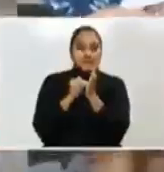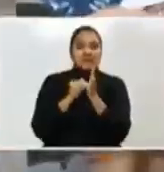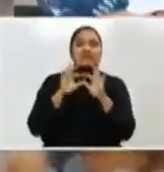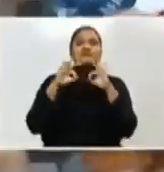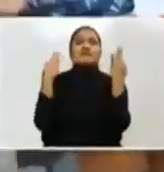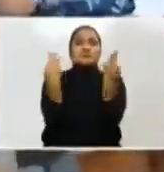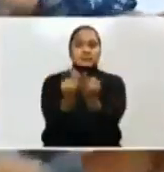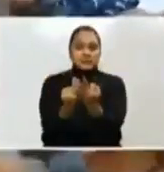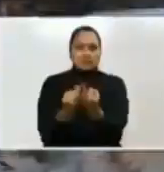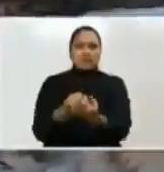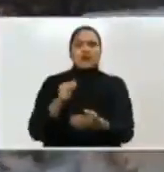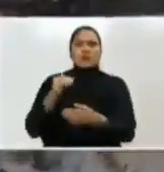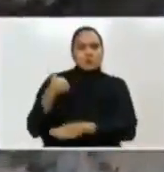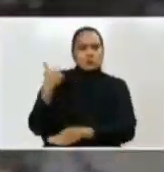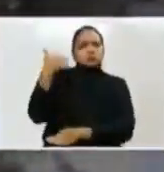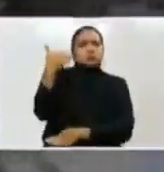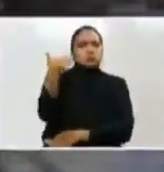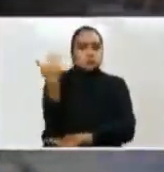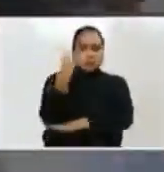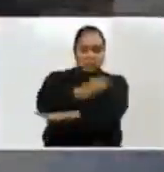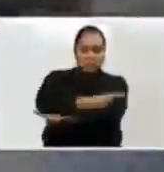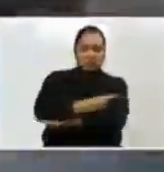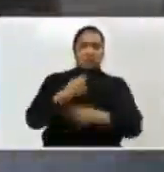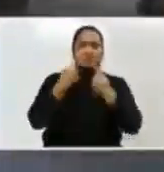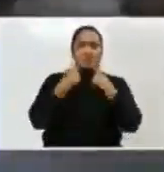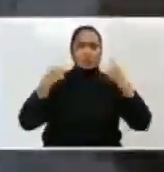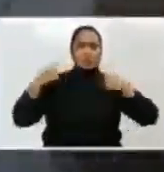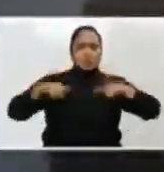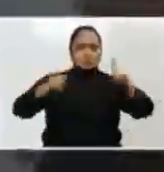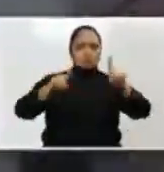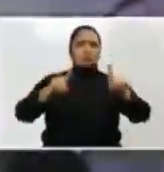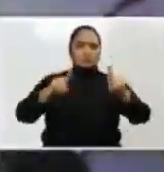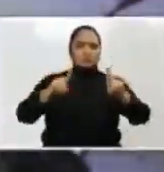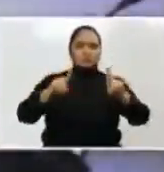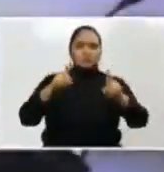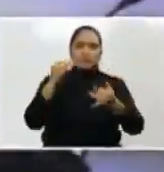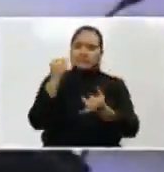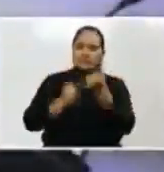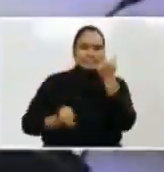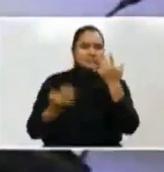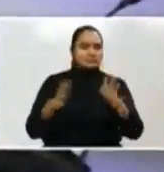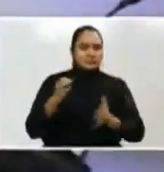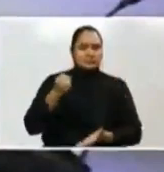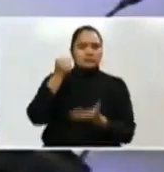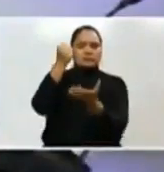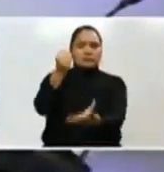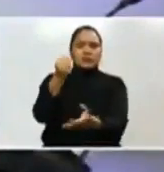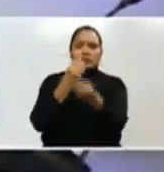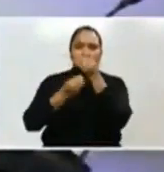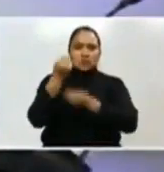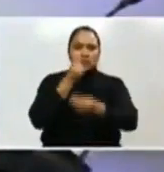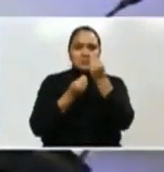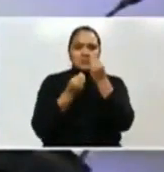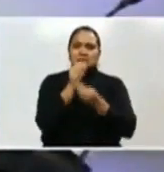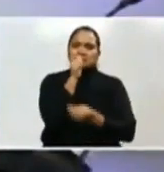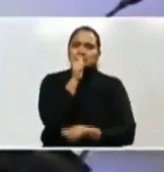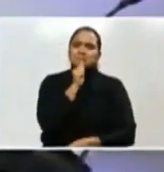Pero en los próximos días lograremos la meta, se los aseguro. Quiero pedirle su paciencia.